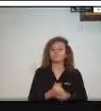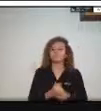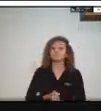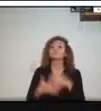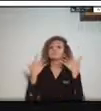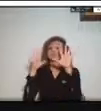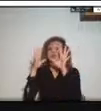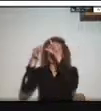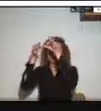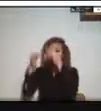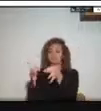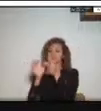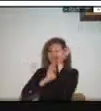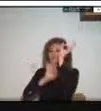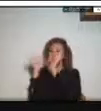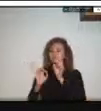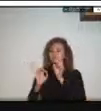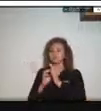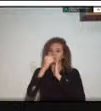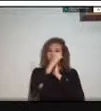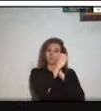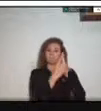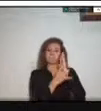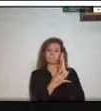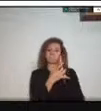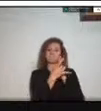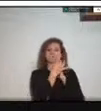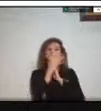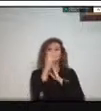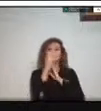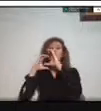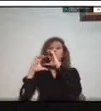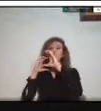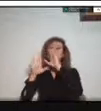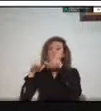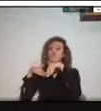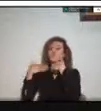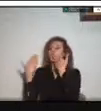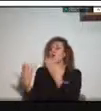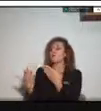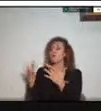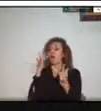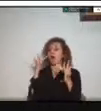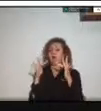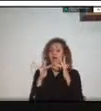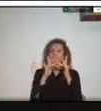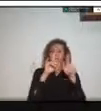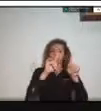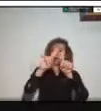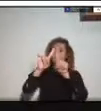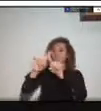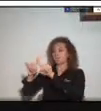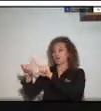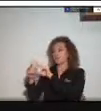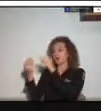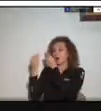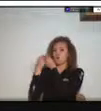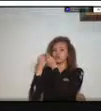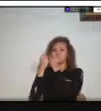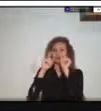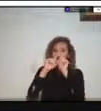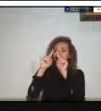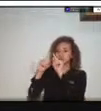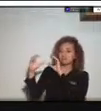un protocolo de comunicación con los integrantes del consejo y todos los